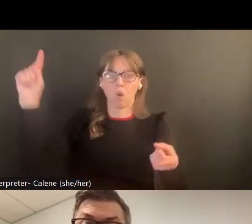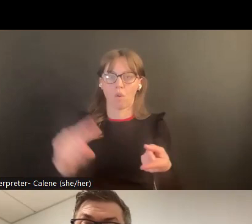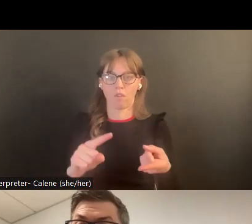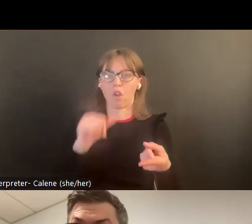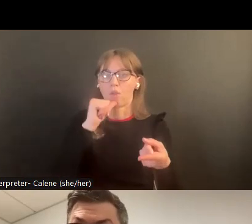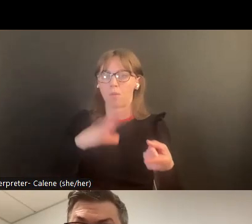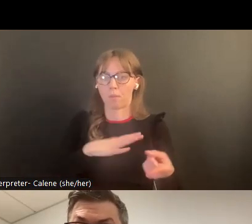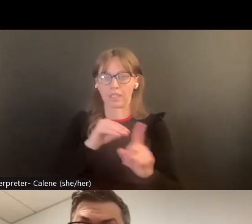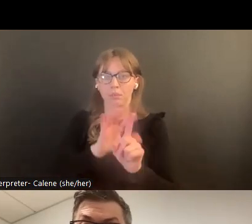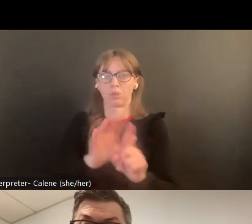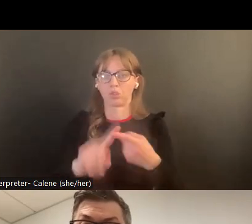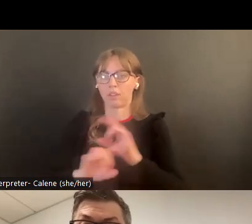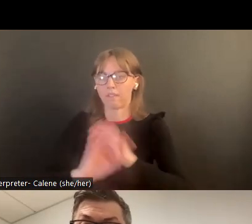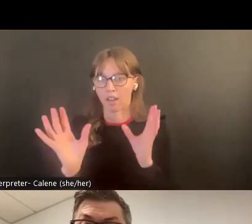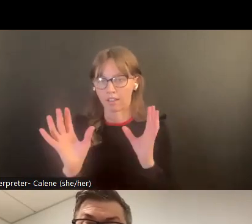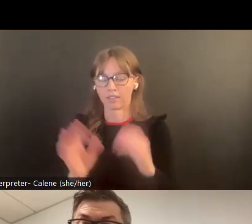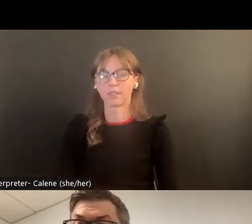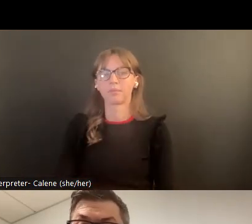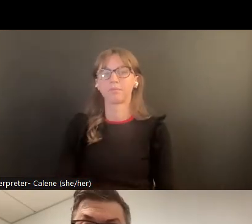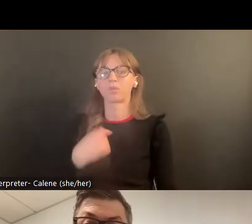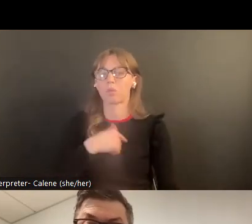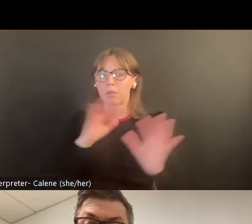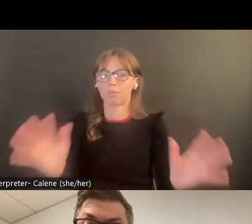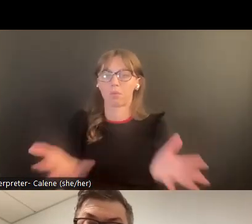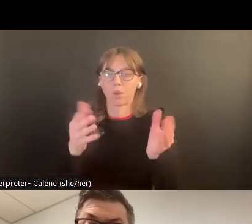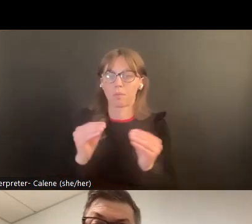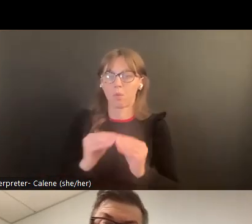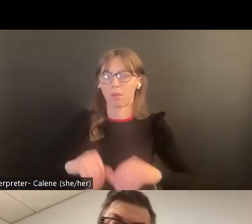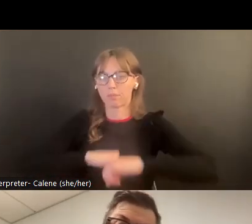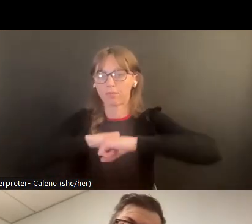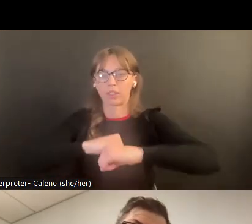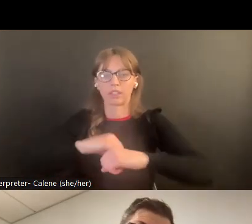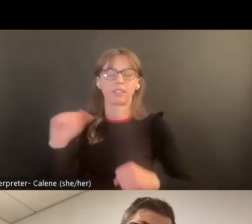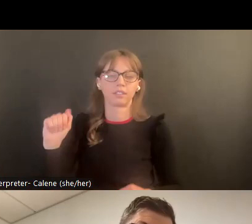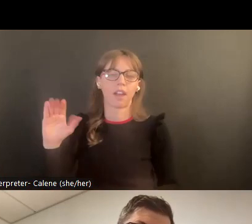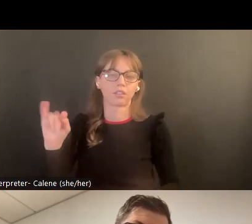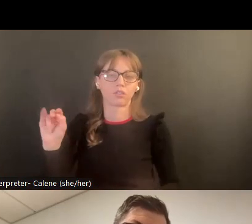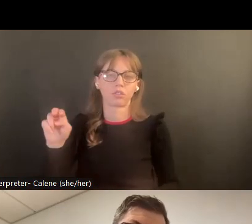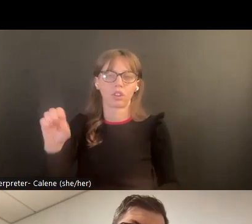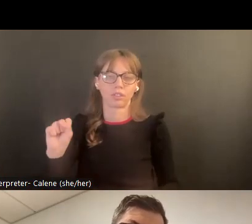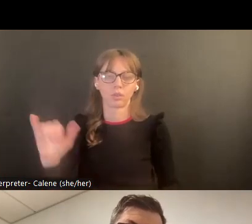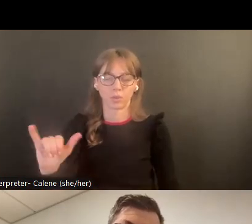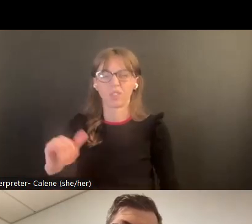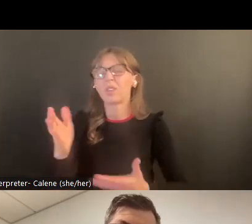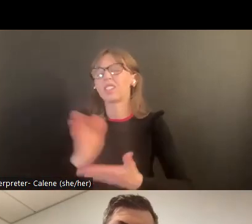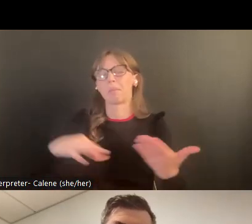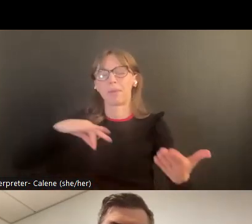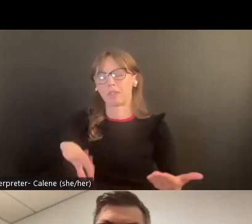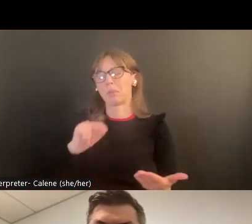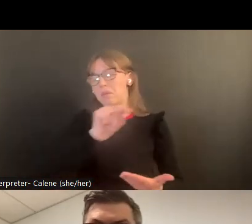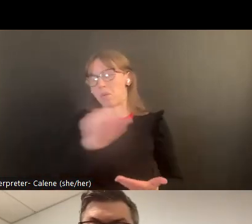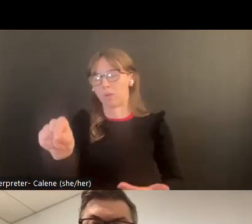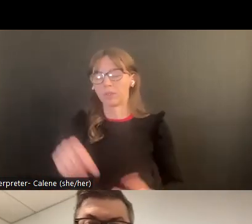identificar el peligro que existe temprano y la exposición a lo que sería la violencia doméstica algunos